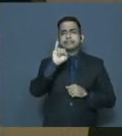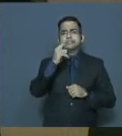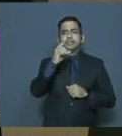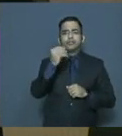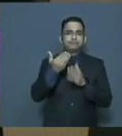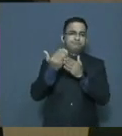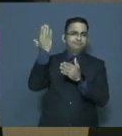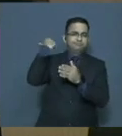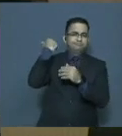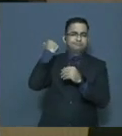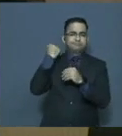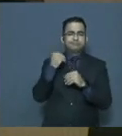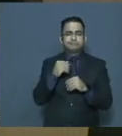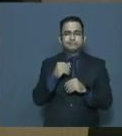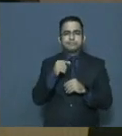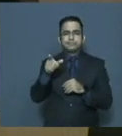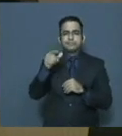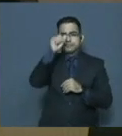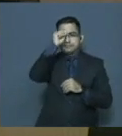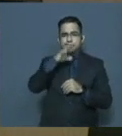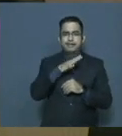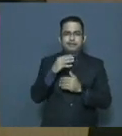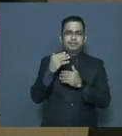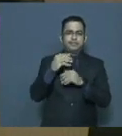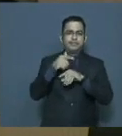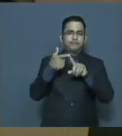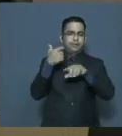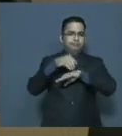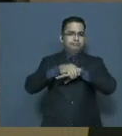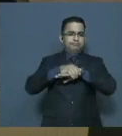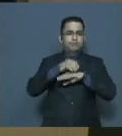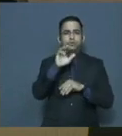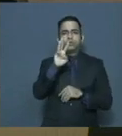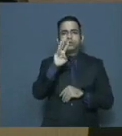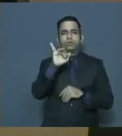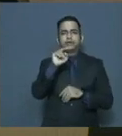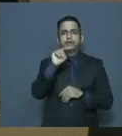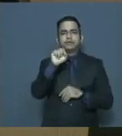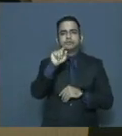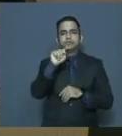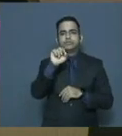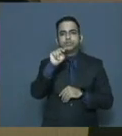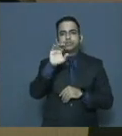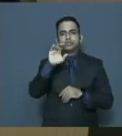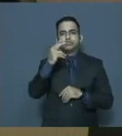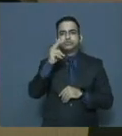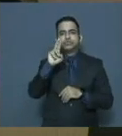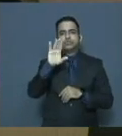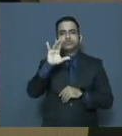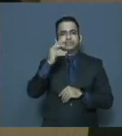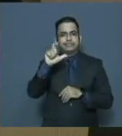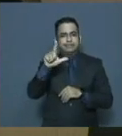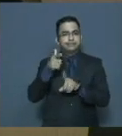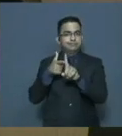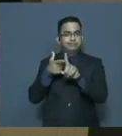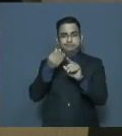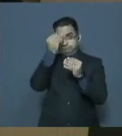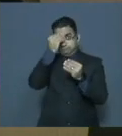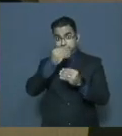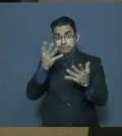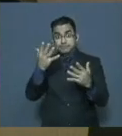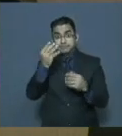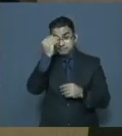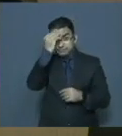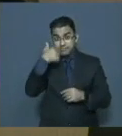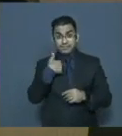inglés Winston Churchill dijo, pronto, muy pronto, nuestra breve existencia habrá llegado a